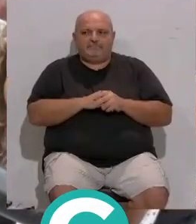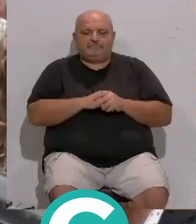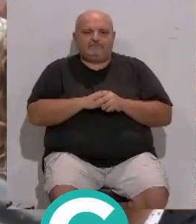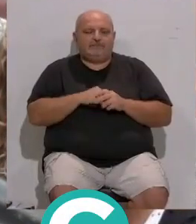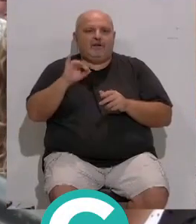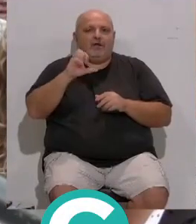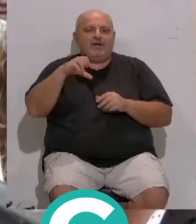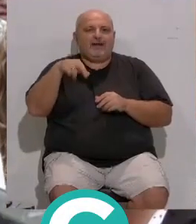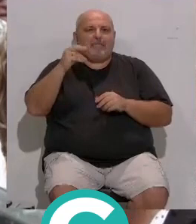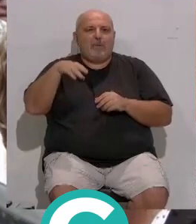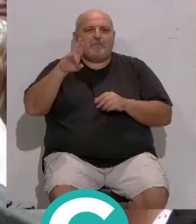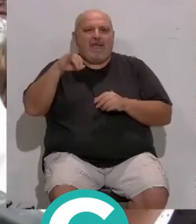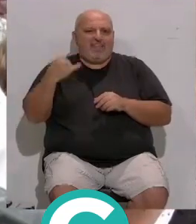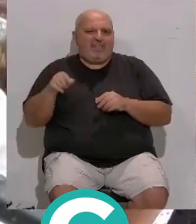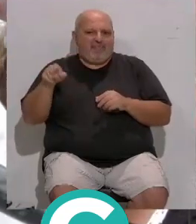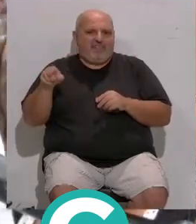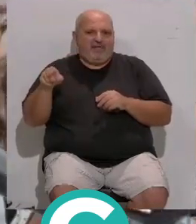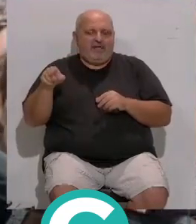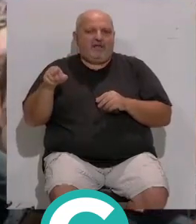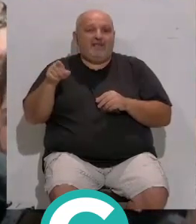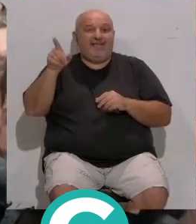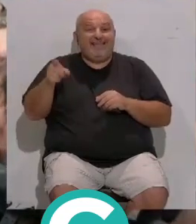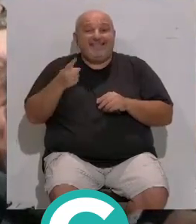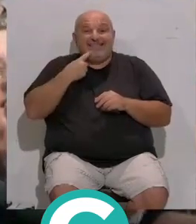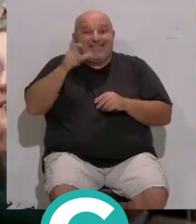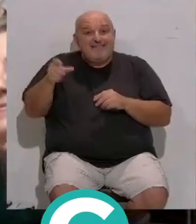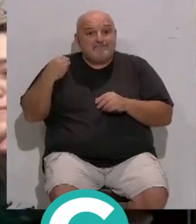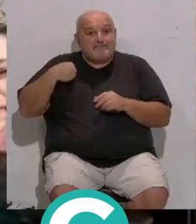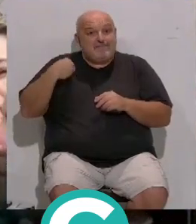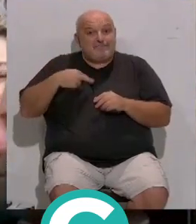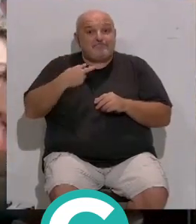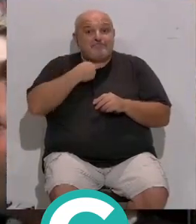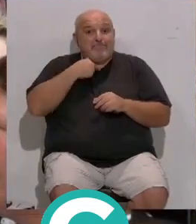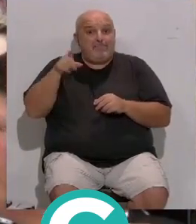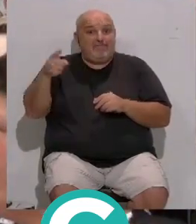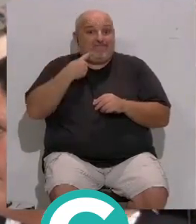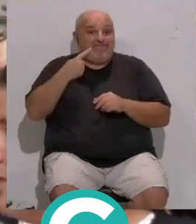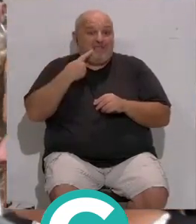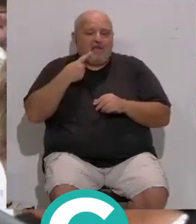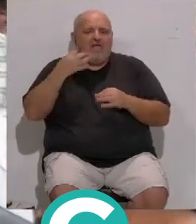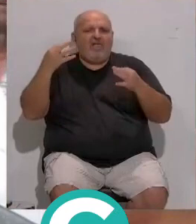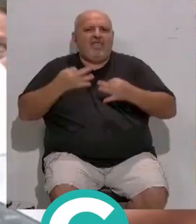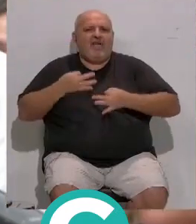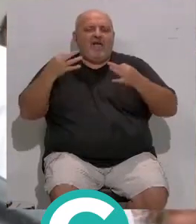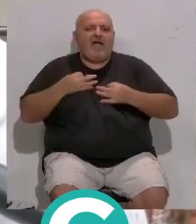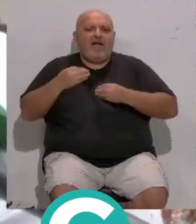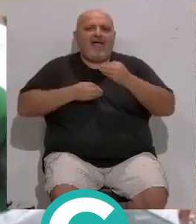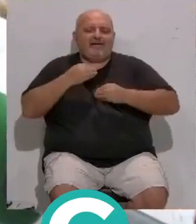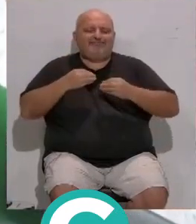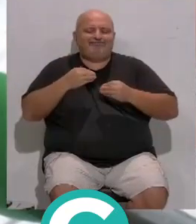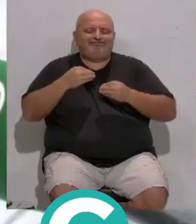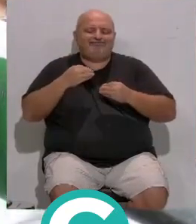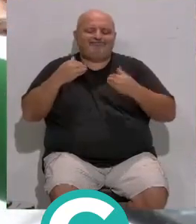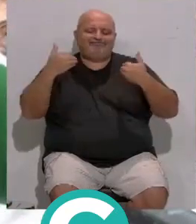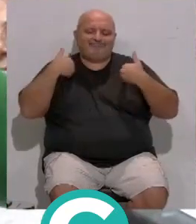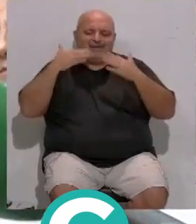José Ramón Páez... ...y dice él mismo, palabras textuales... ...debería haber estado más